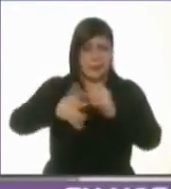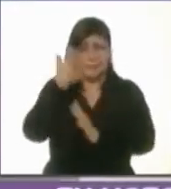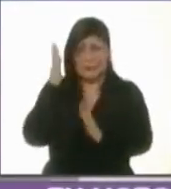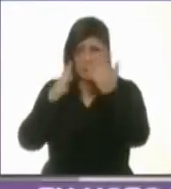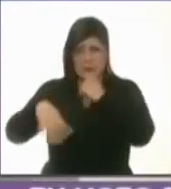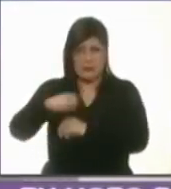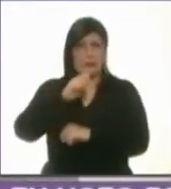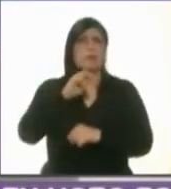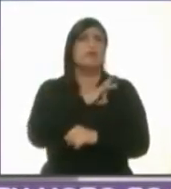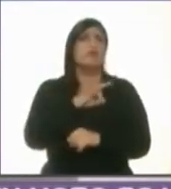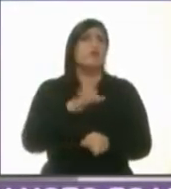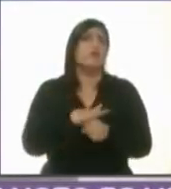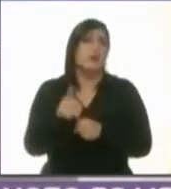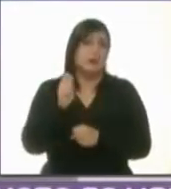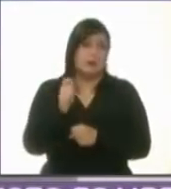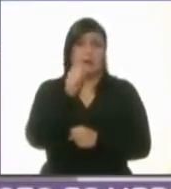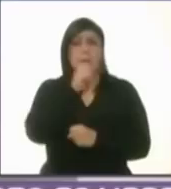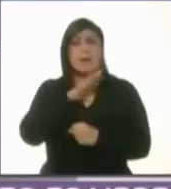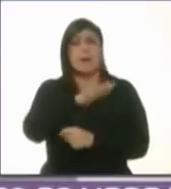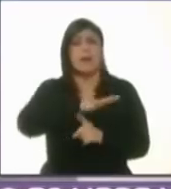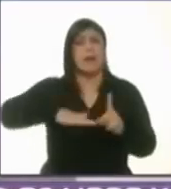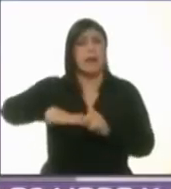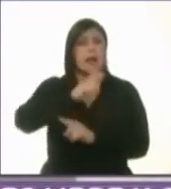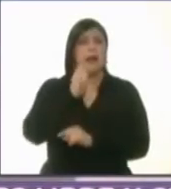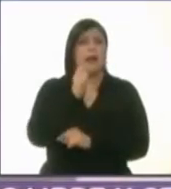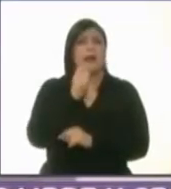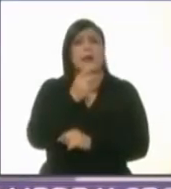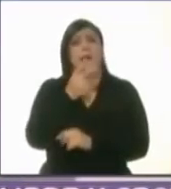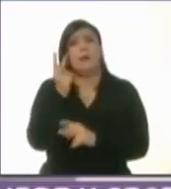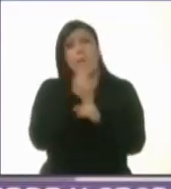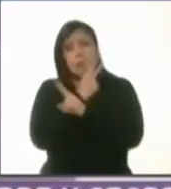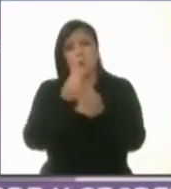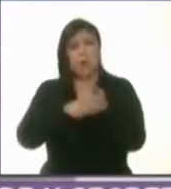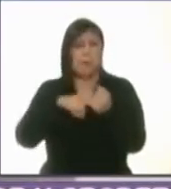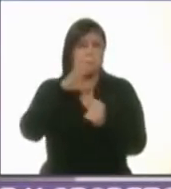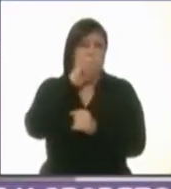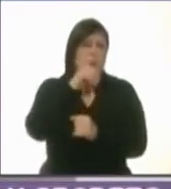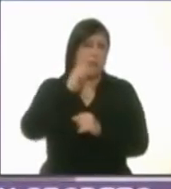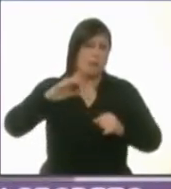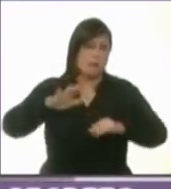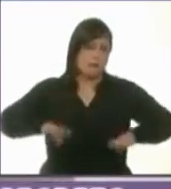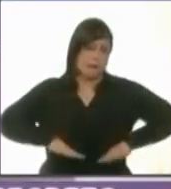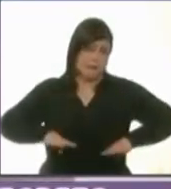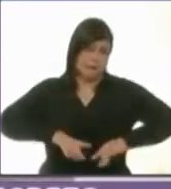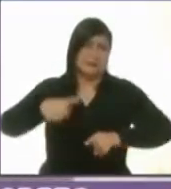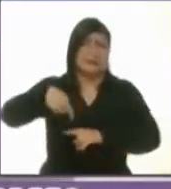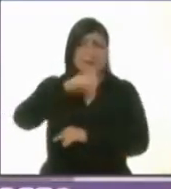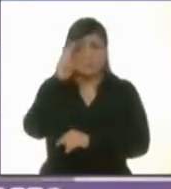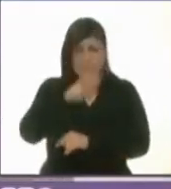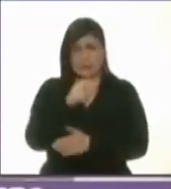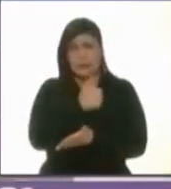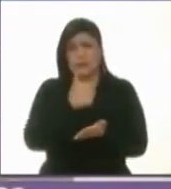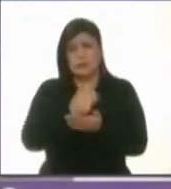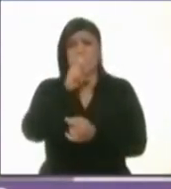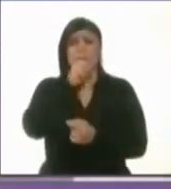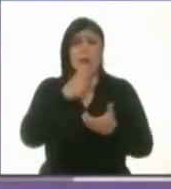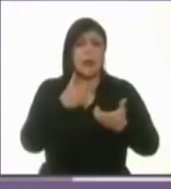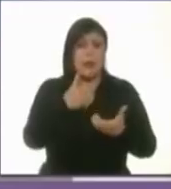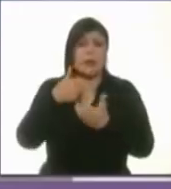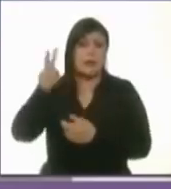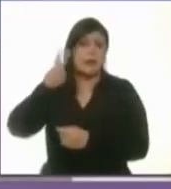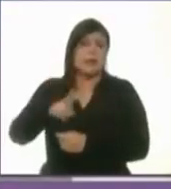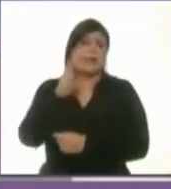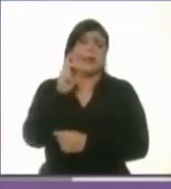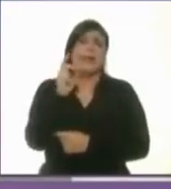puntualmente sobre la calidad del aire que es bastante mala en nuestra ciudad. Y es importante decir que a nivel de calle la contaminación es